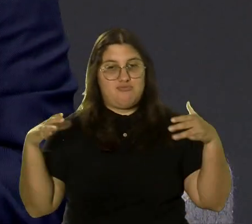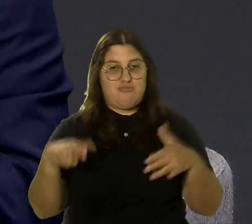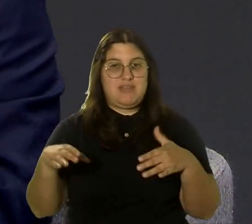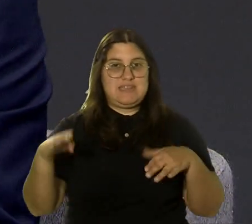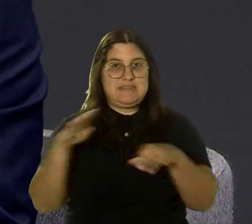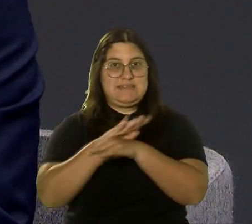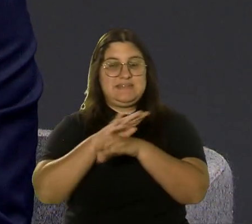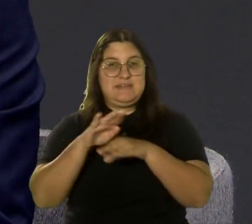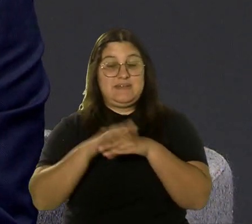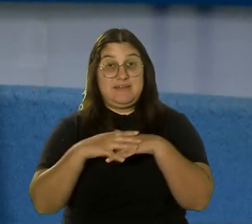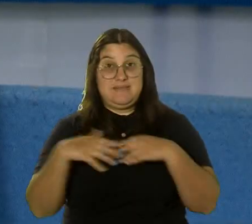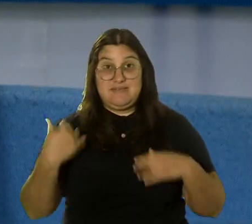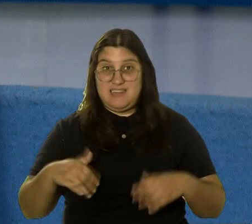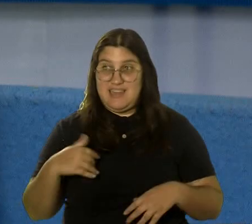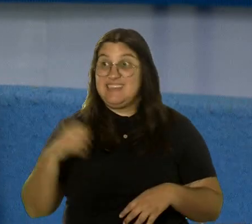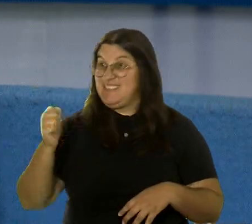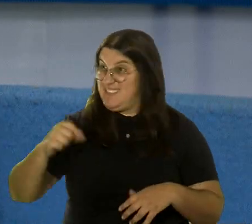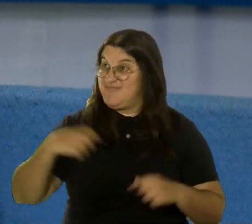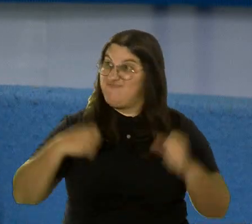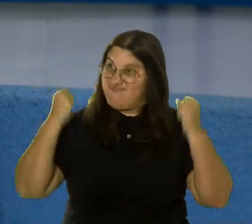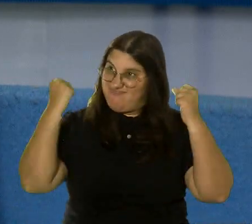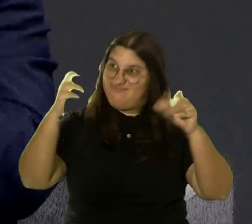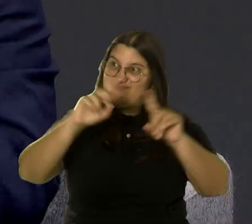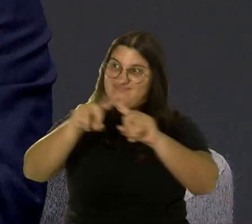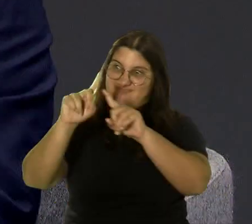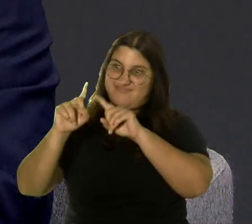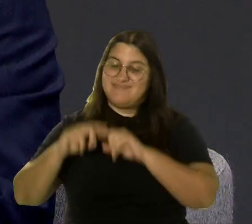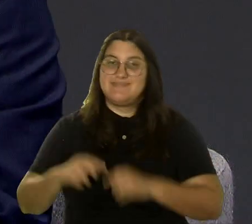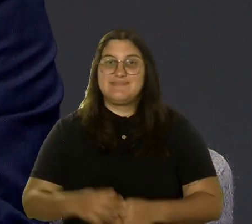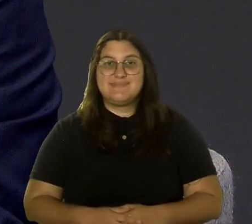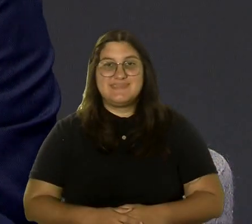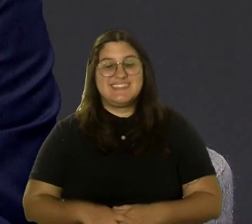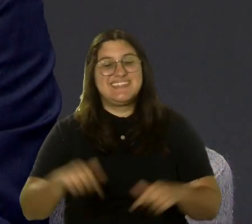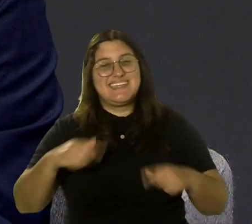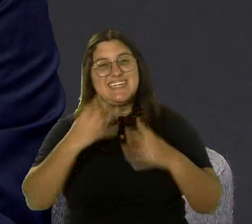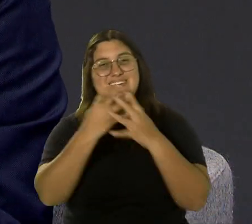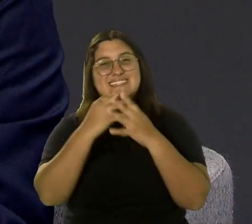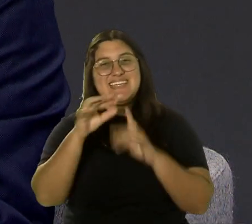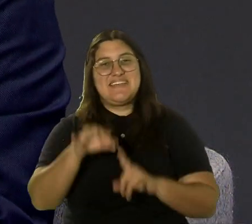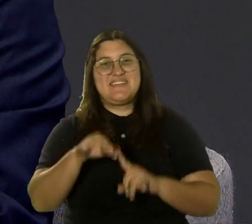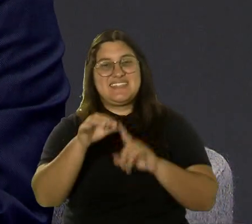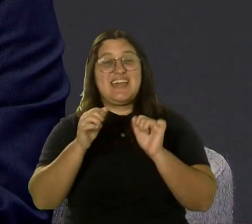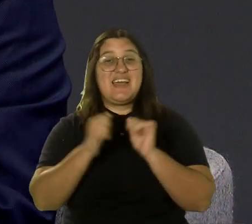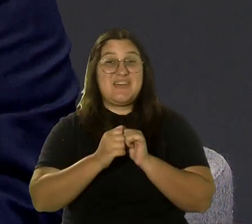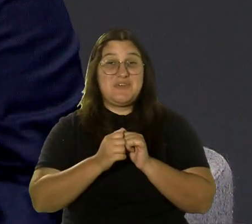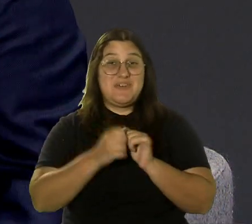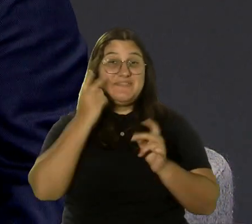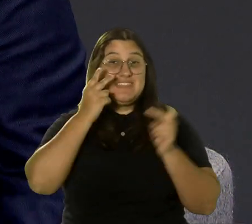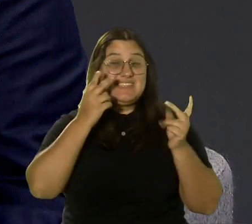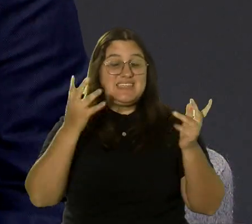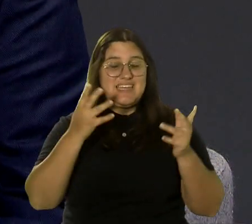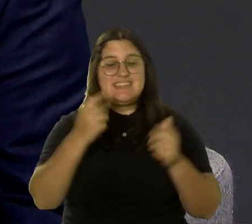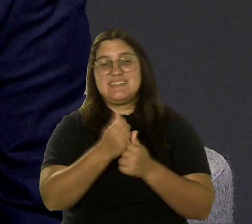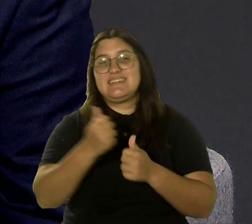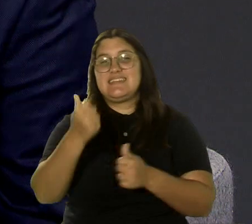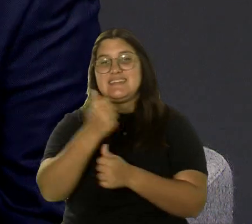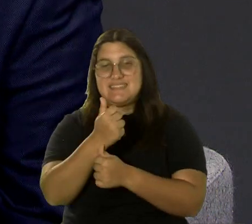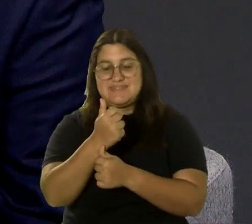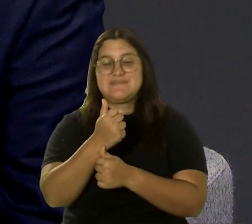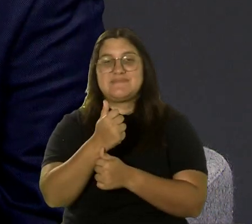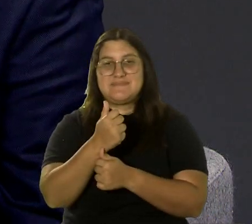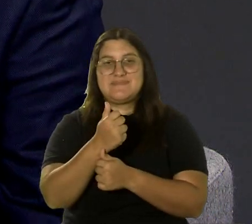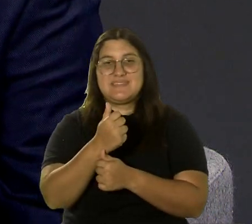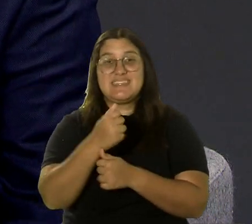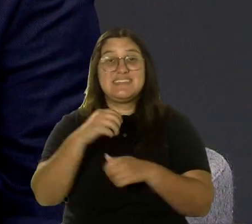Eso tiene un de todo un poco. Esto es Noticias Especial, hoy con la visita de la Secretaría Auxiliar de